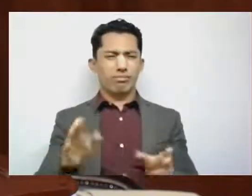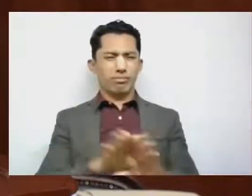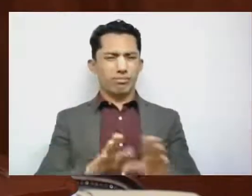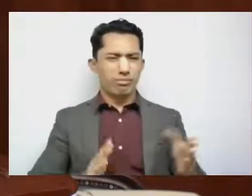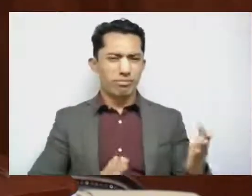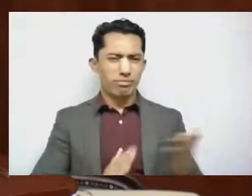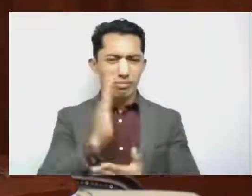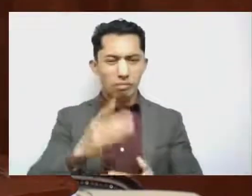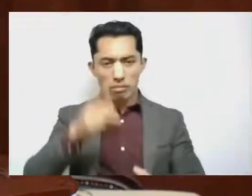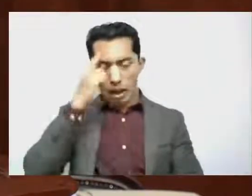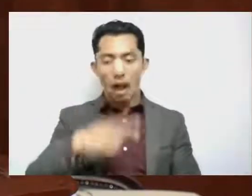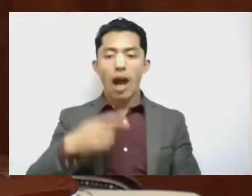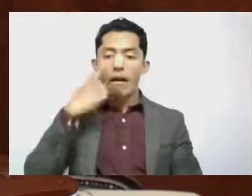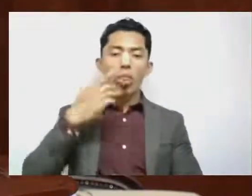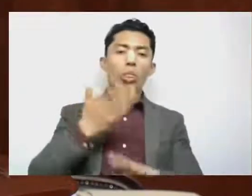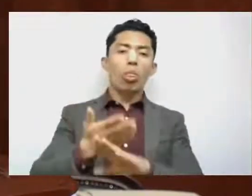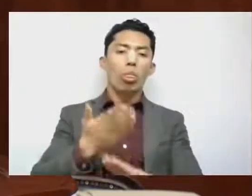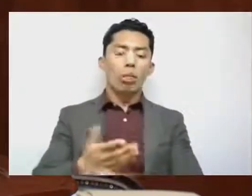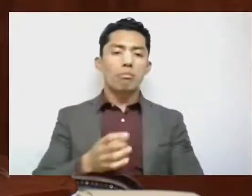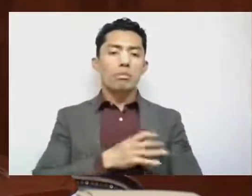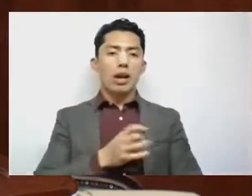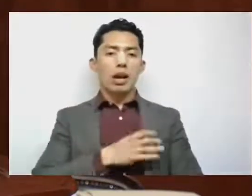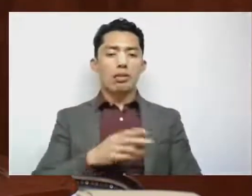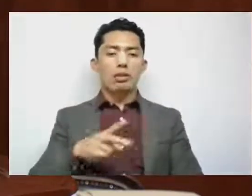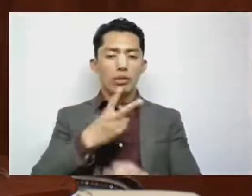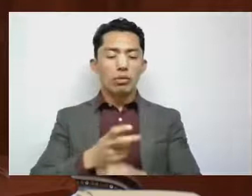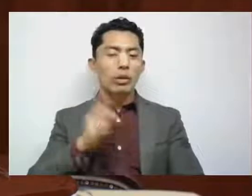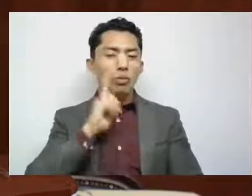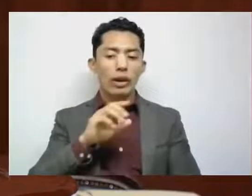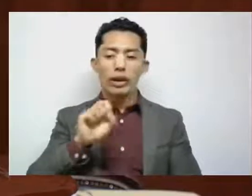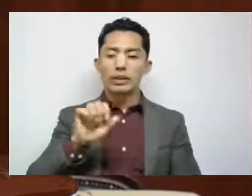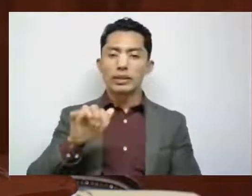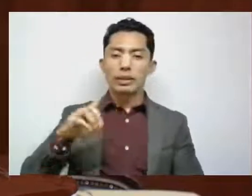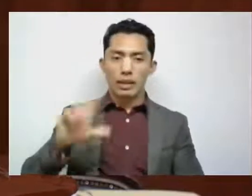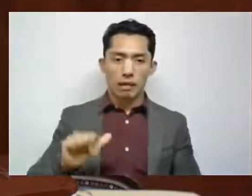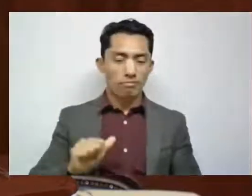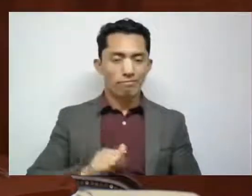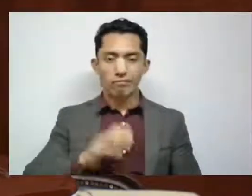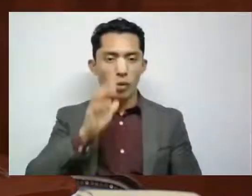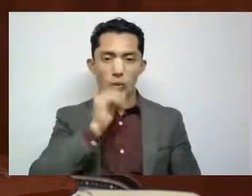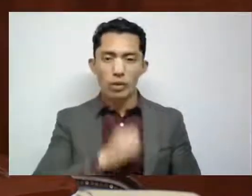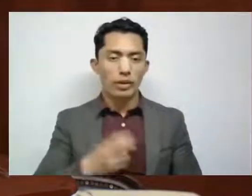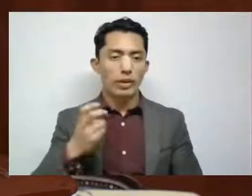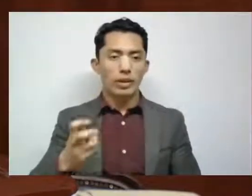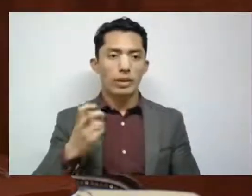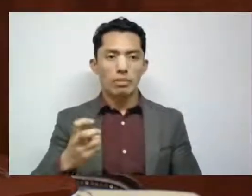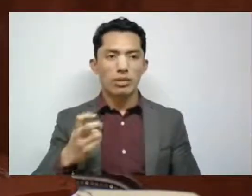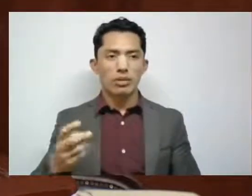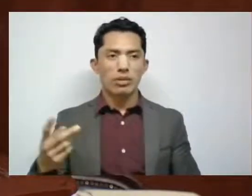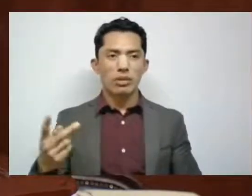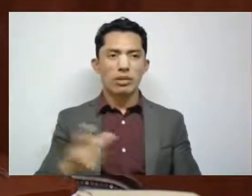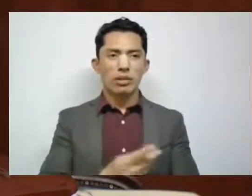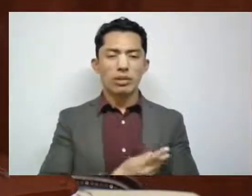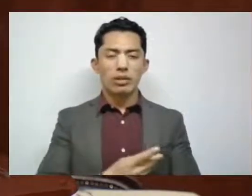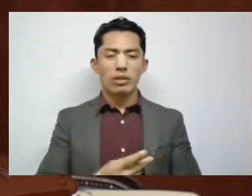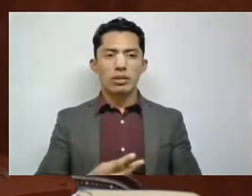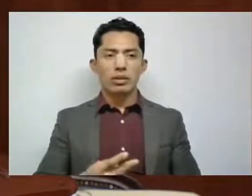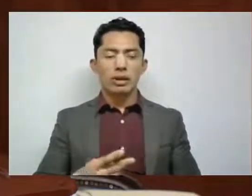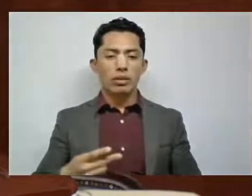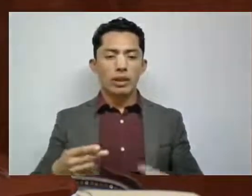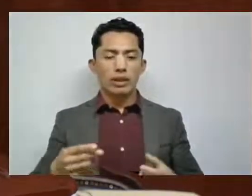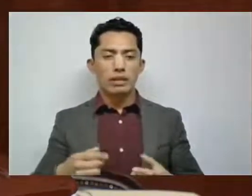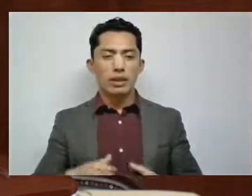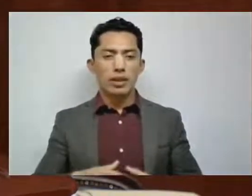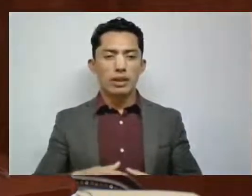a la segunda síndica. No puede ser, compañeras y compañeros. Y queremos manifestarlo aquí,